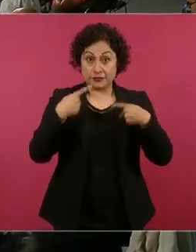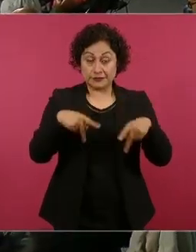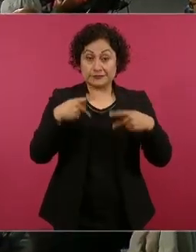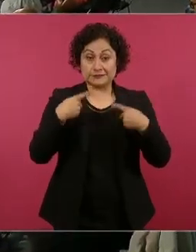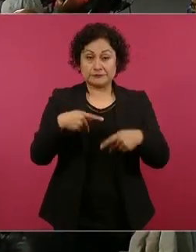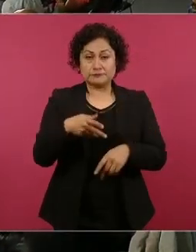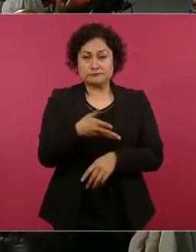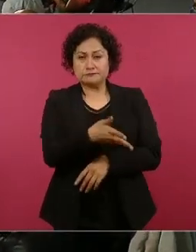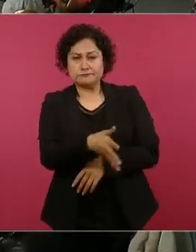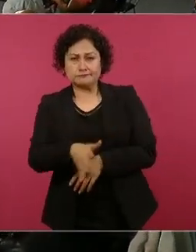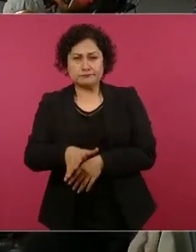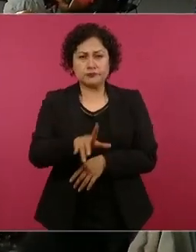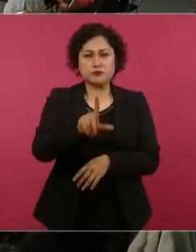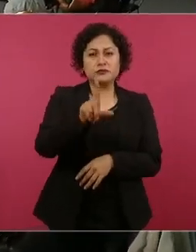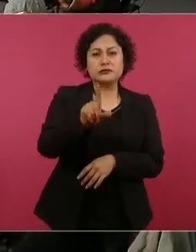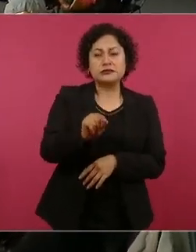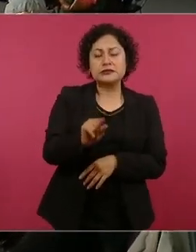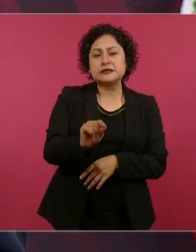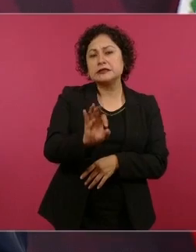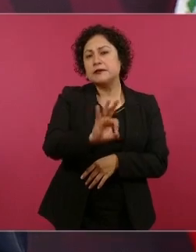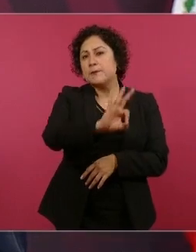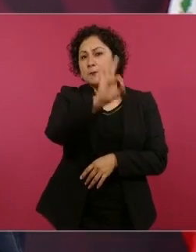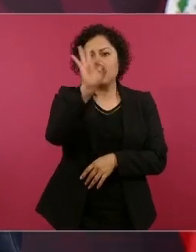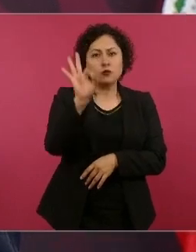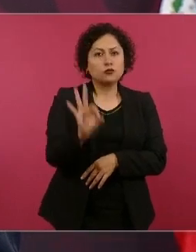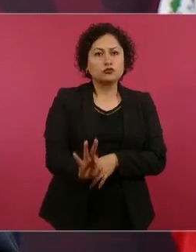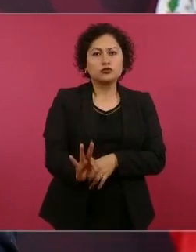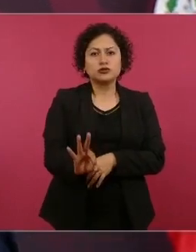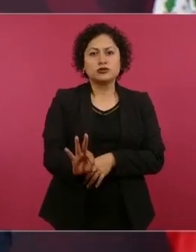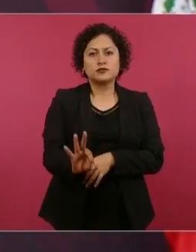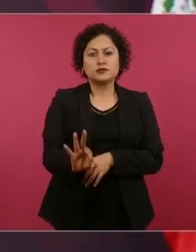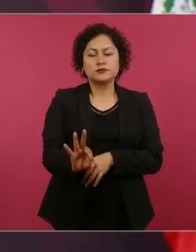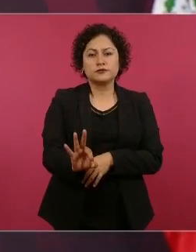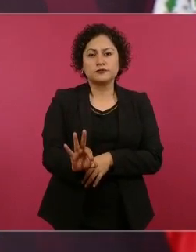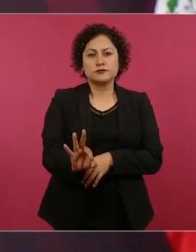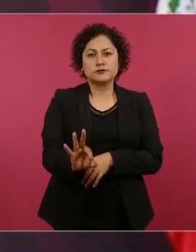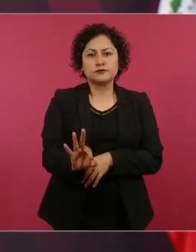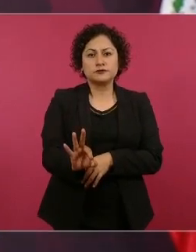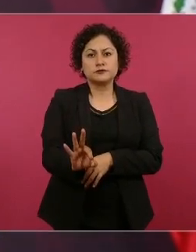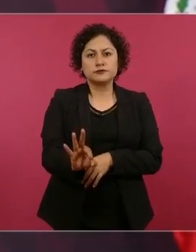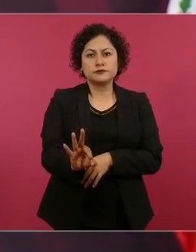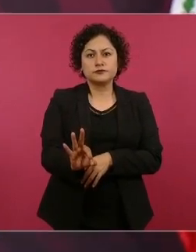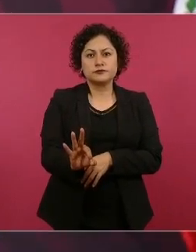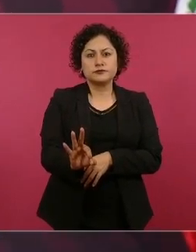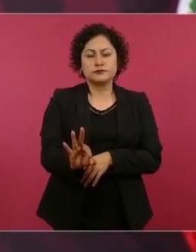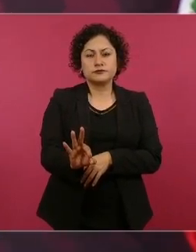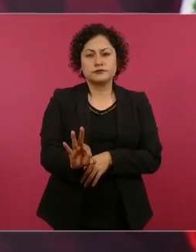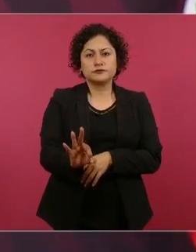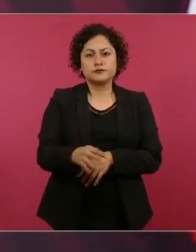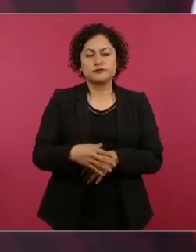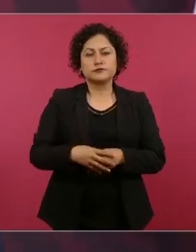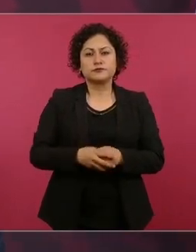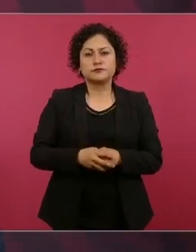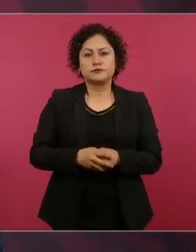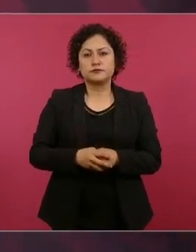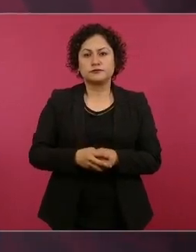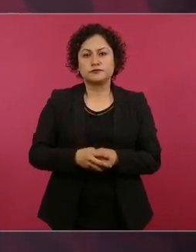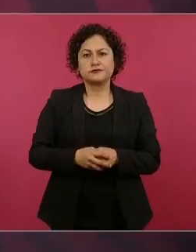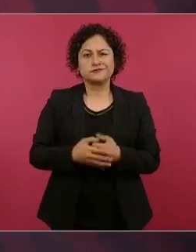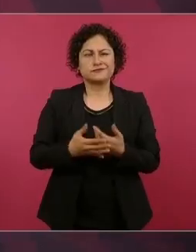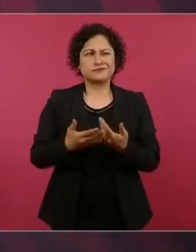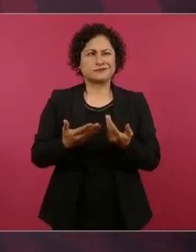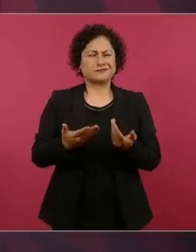a comprender